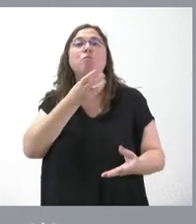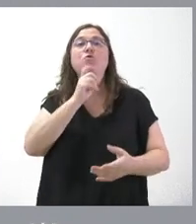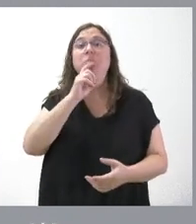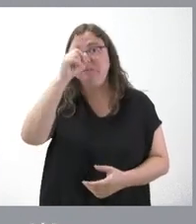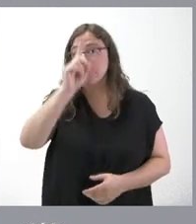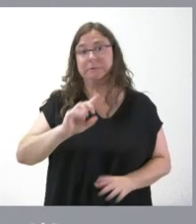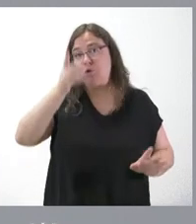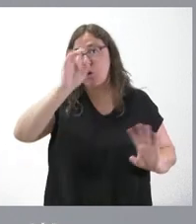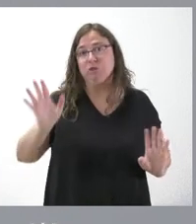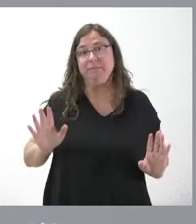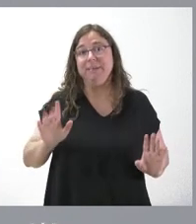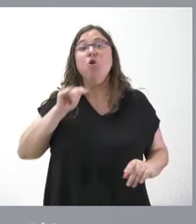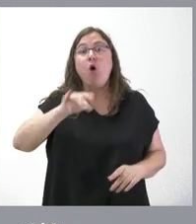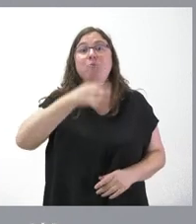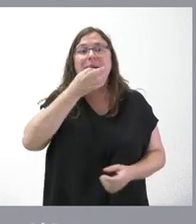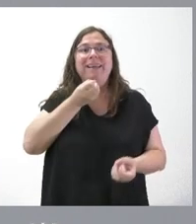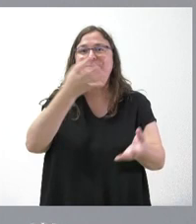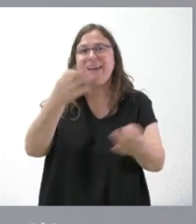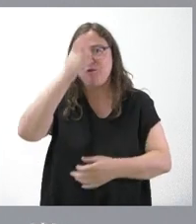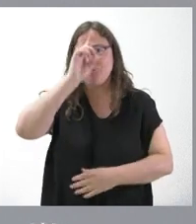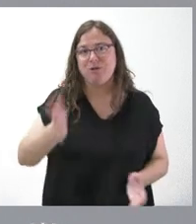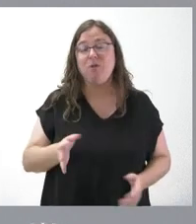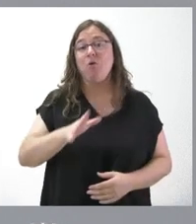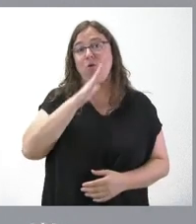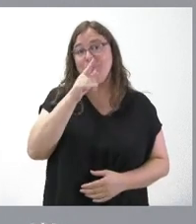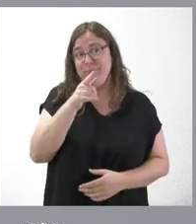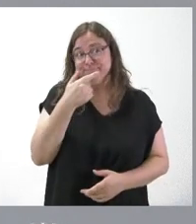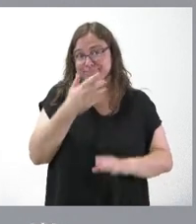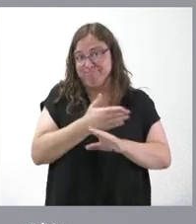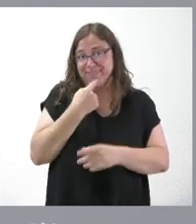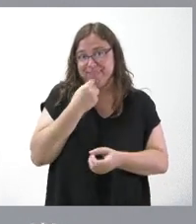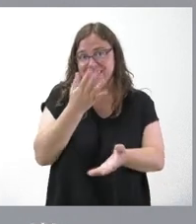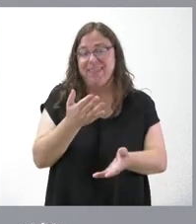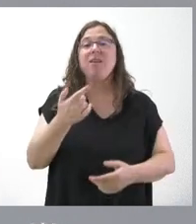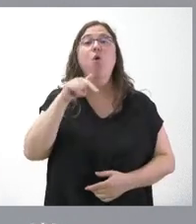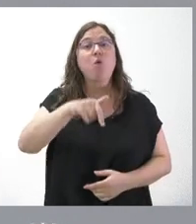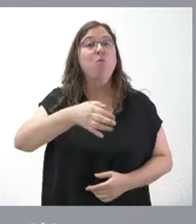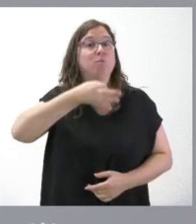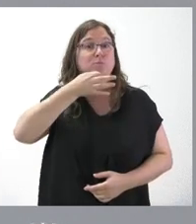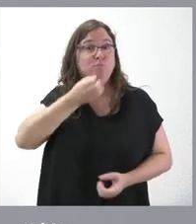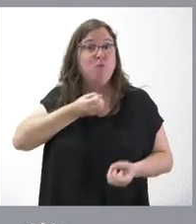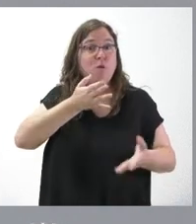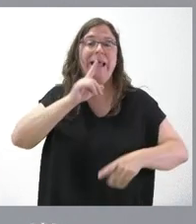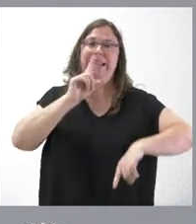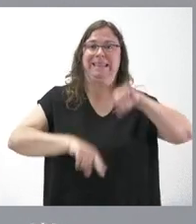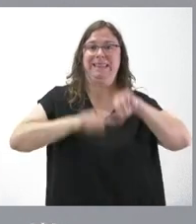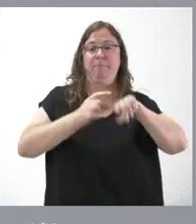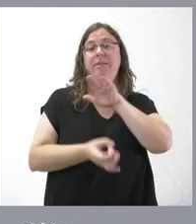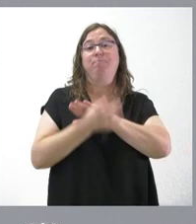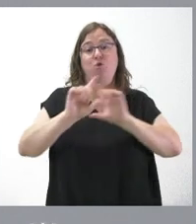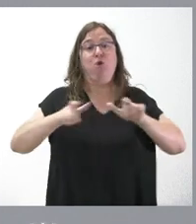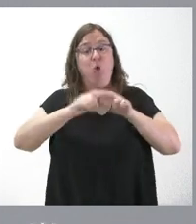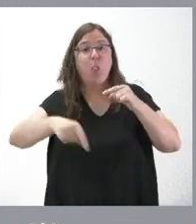sé, no lo sé y tampoco sabemos lo que vaya a comunicar porque seguramente como usted está anticipando lo que vaya a comunicar dependerá de lo que surja de la reunión.